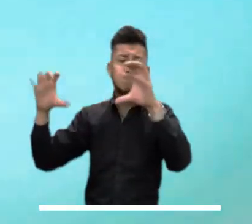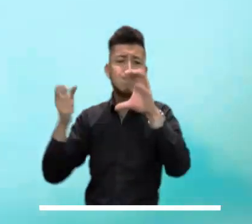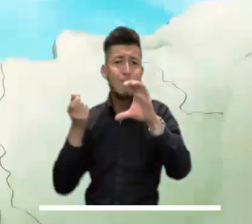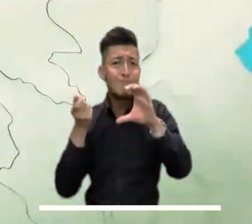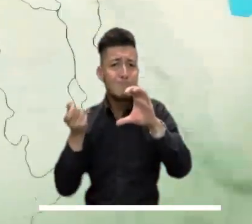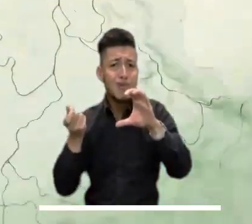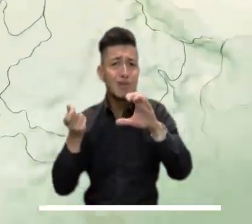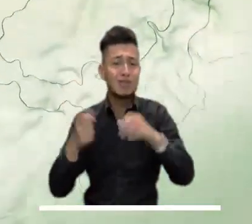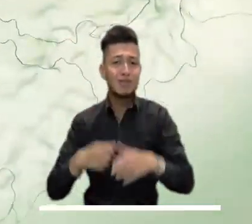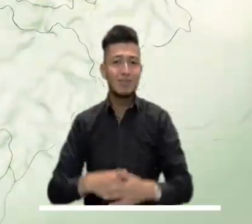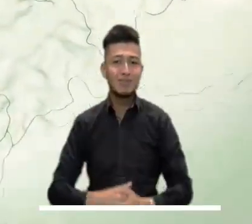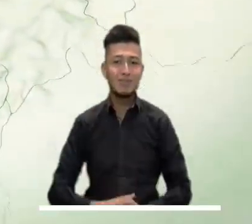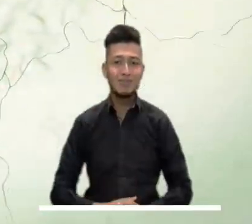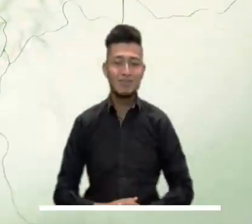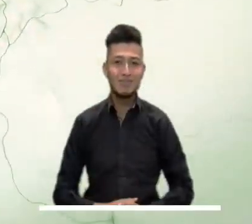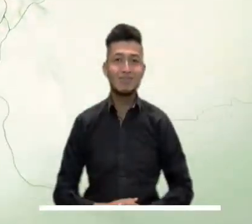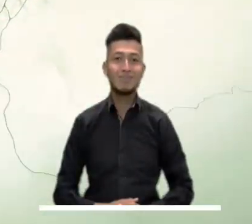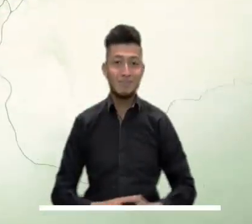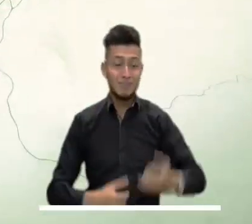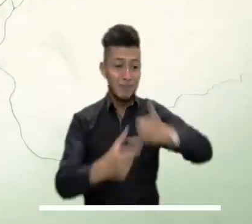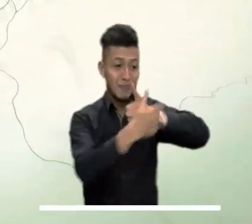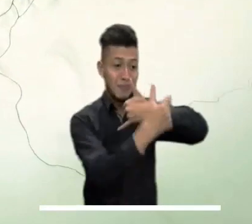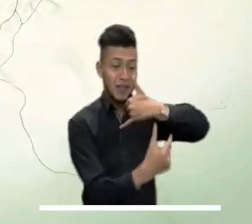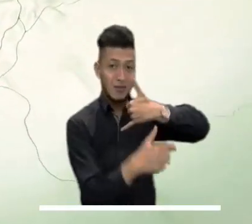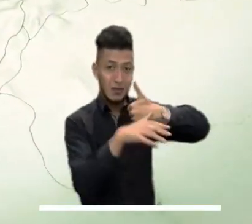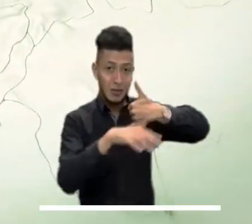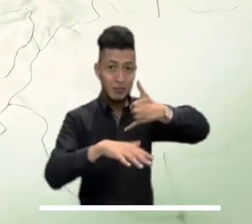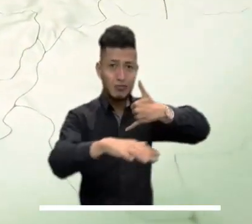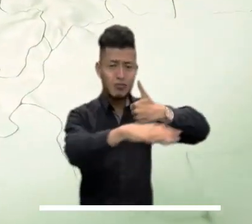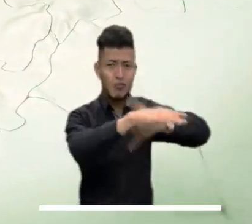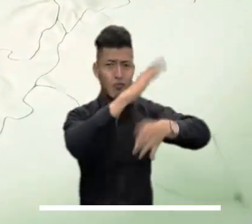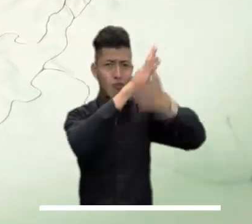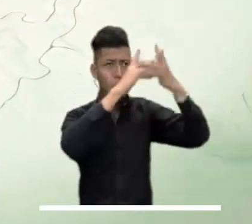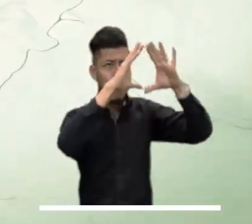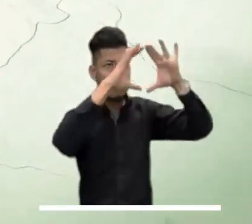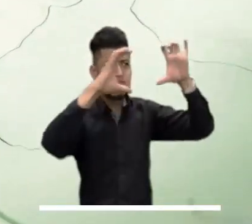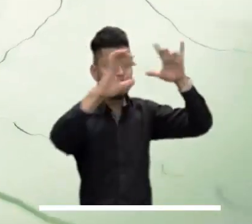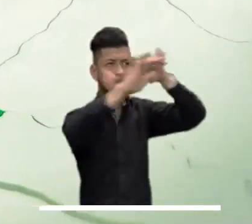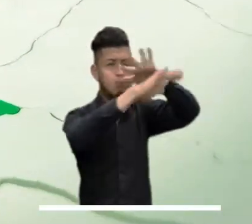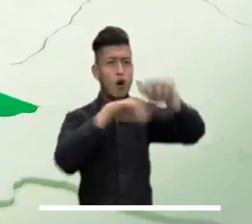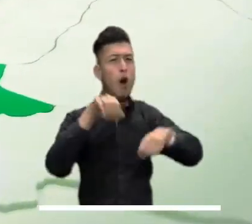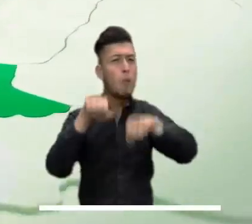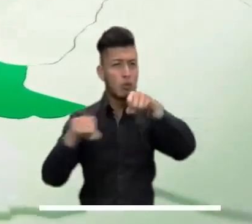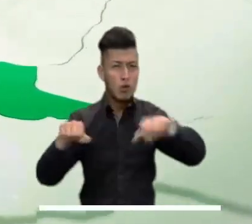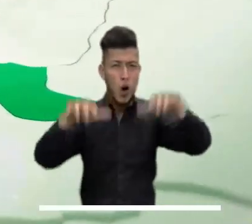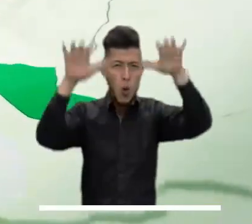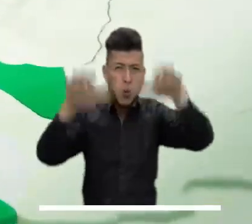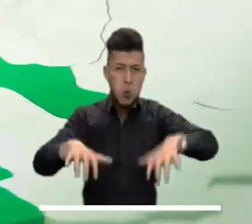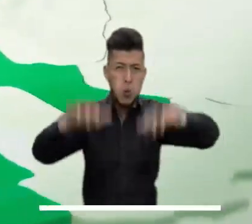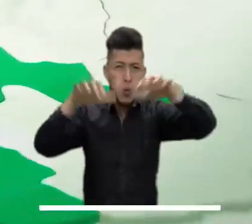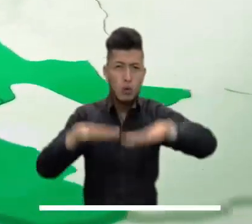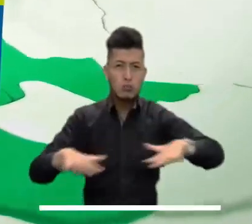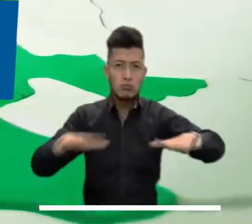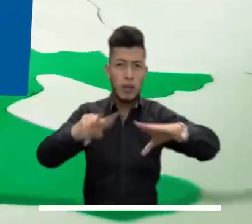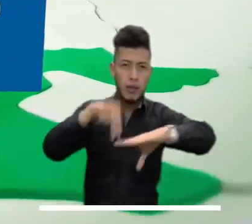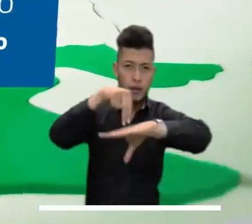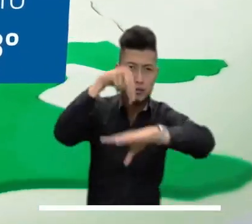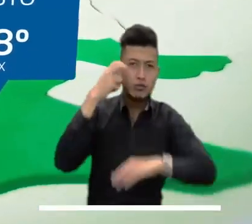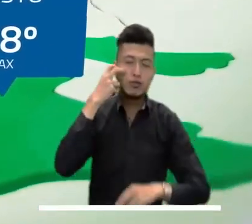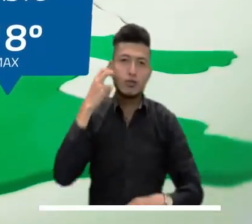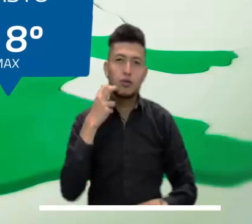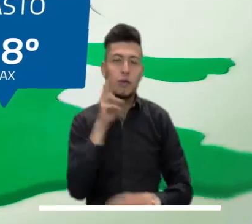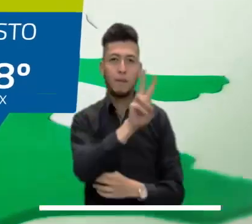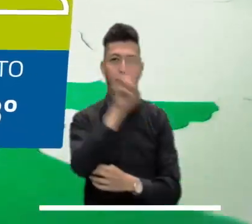no se advierten lluvias en las islas. En cuanto al litoral pacífico, se calcula que presentará algunos sistemas de nubes.